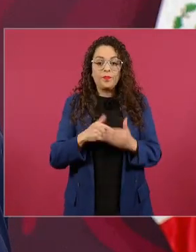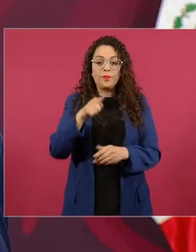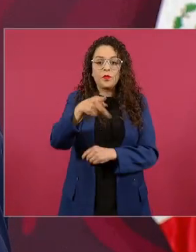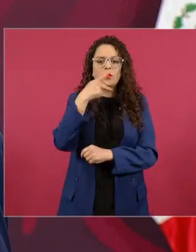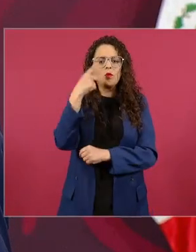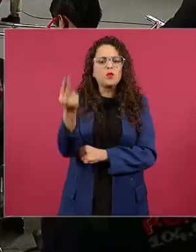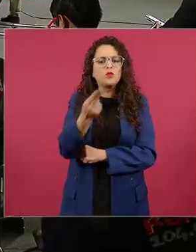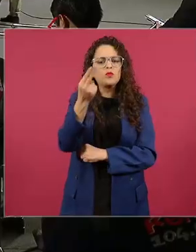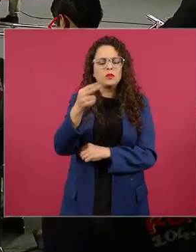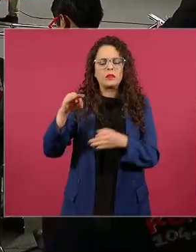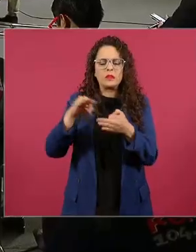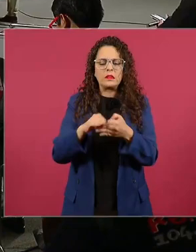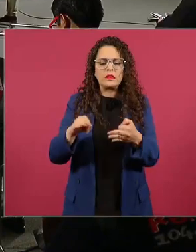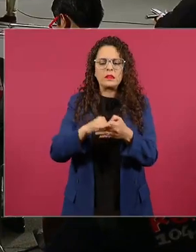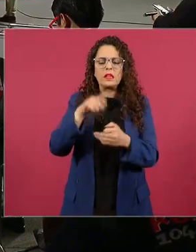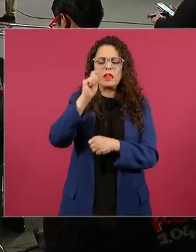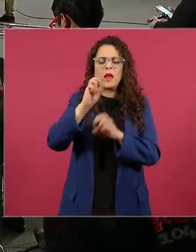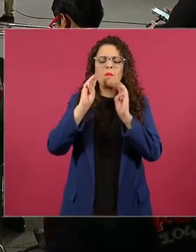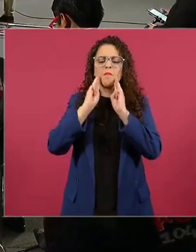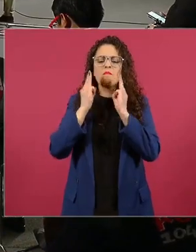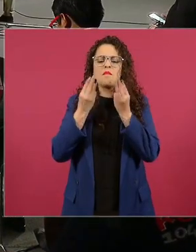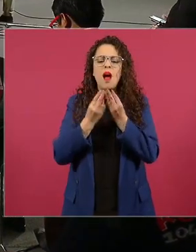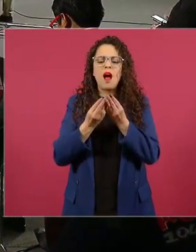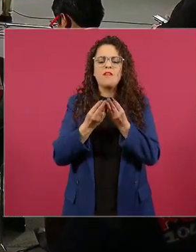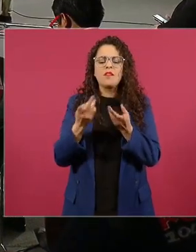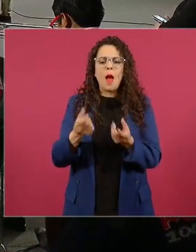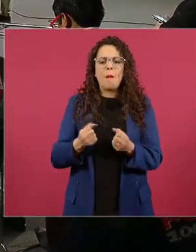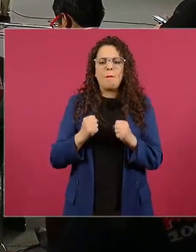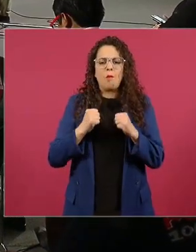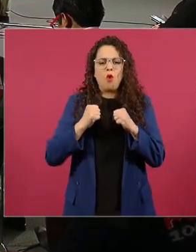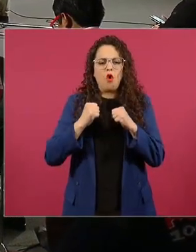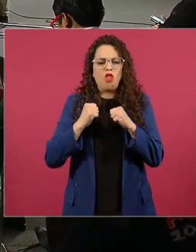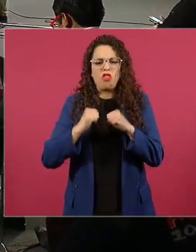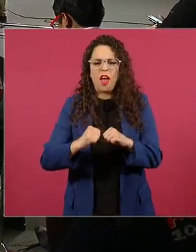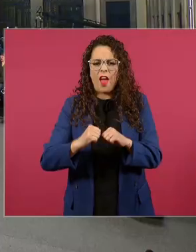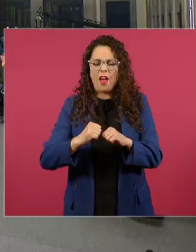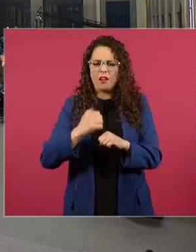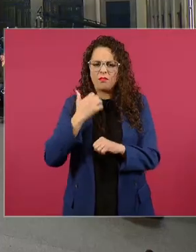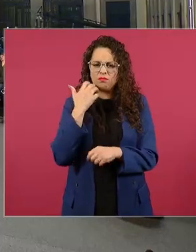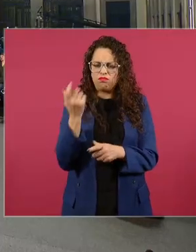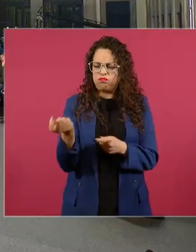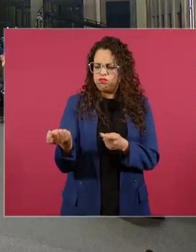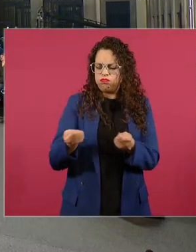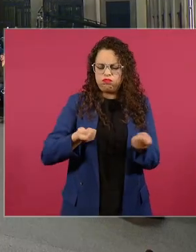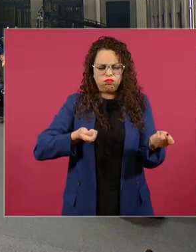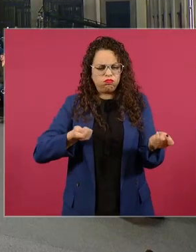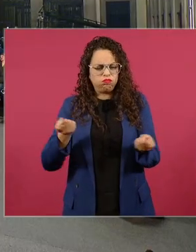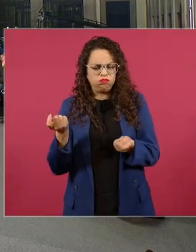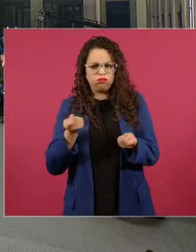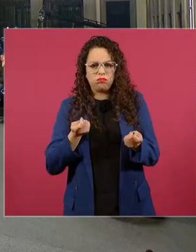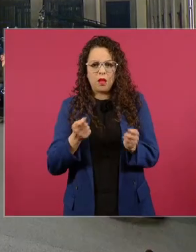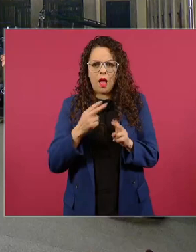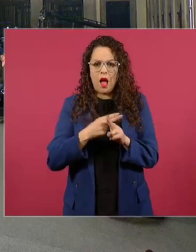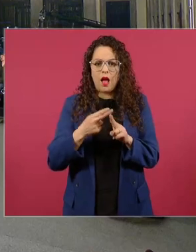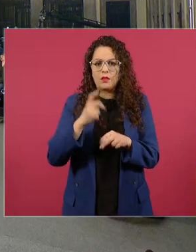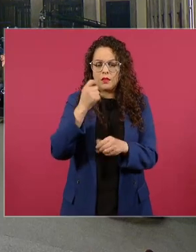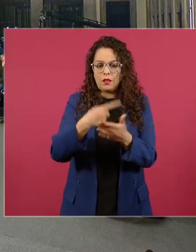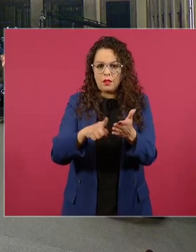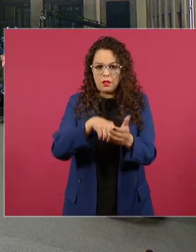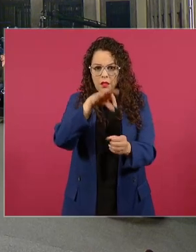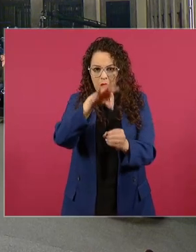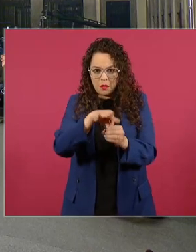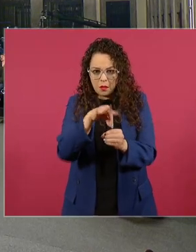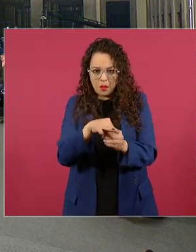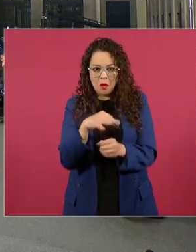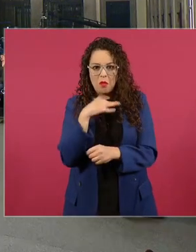señalado reiteradamente que él estaba justamente en esa línea de manipular procesos electorales de hacer chanchullo